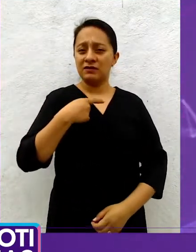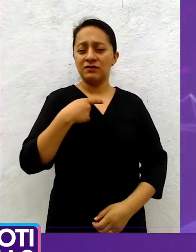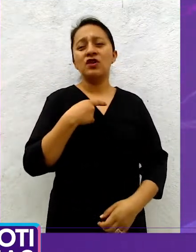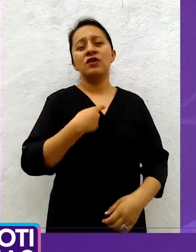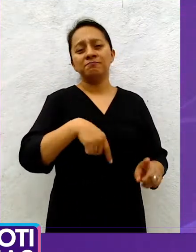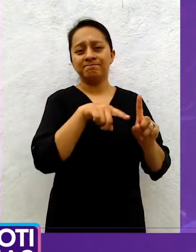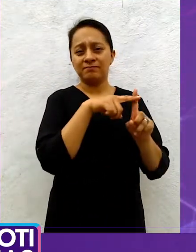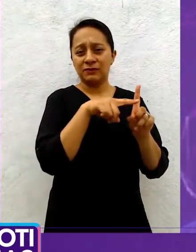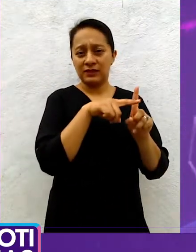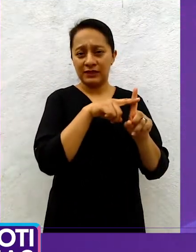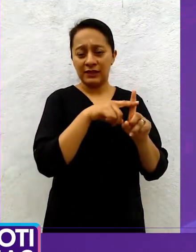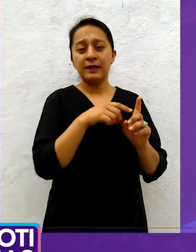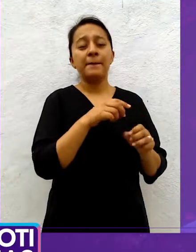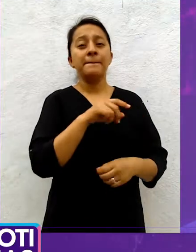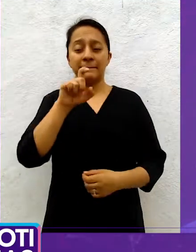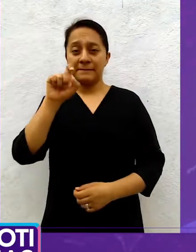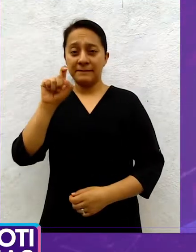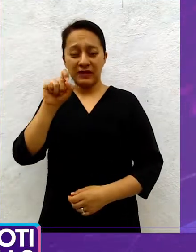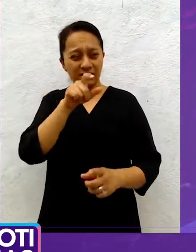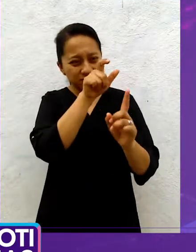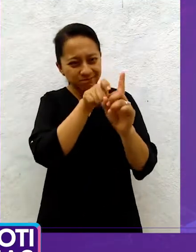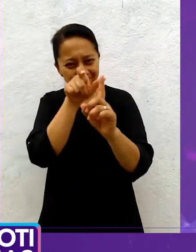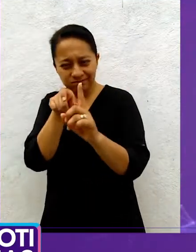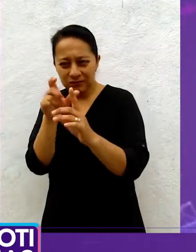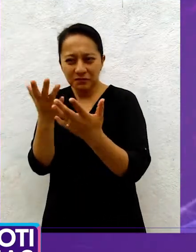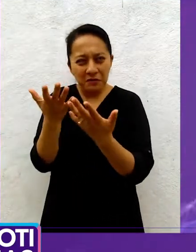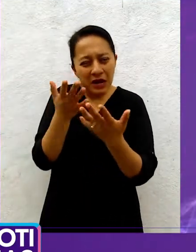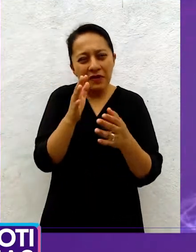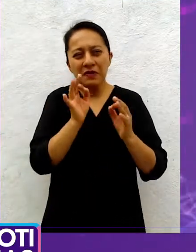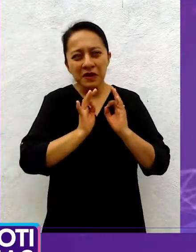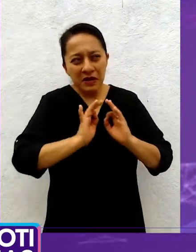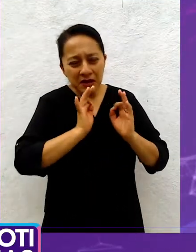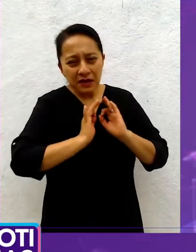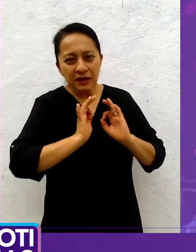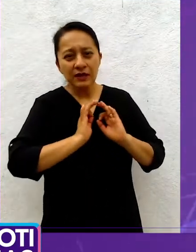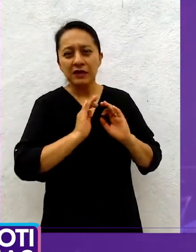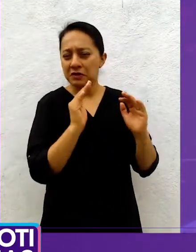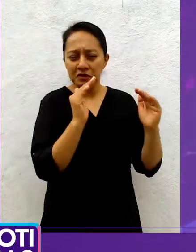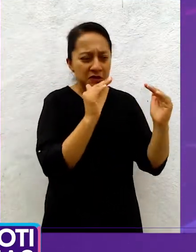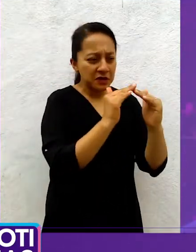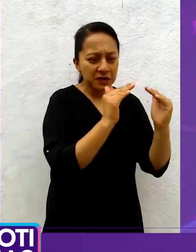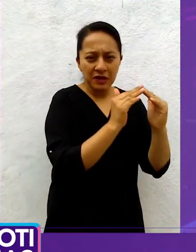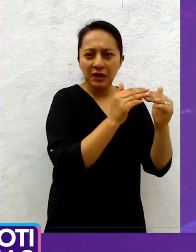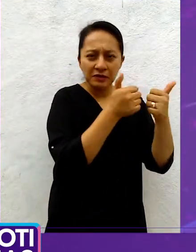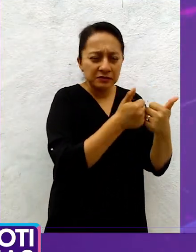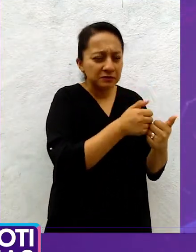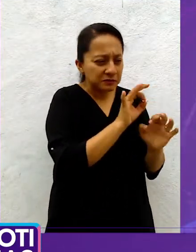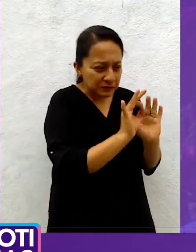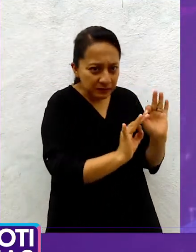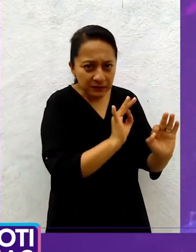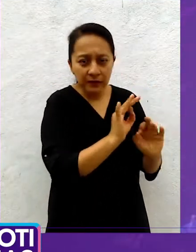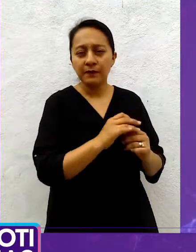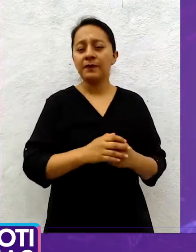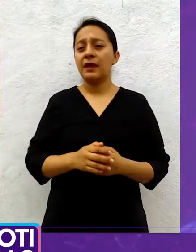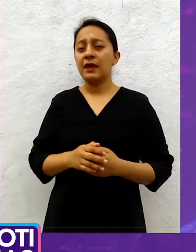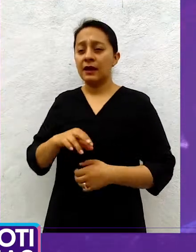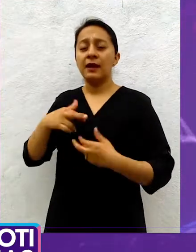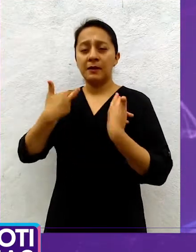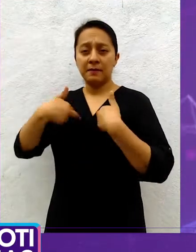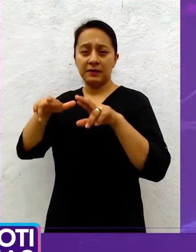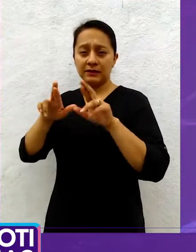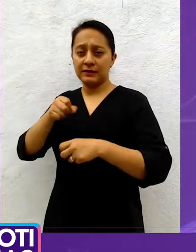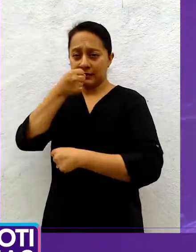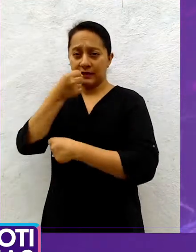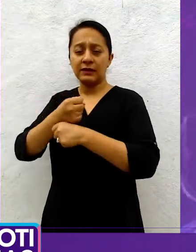20 han presentado sintomatología leve y manejo en su domicilio. La vocera oficial de la Secretaría de Salud Estatal, doctora Martina Pérez